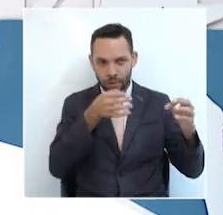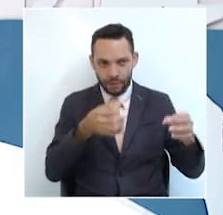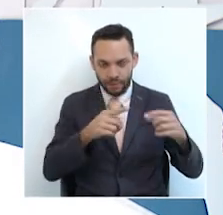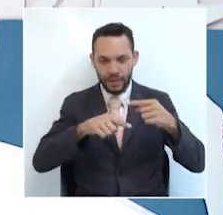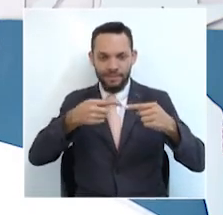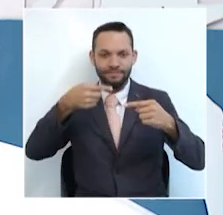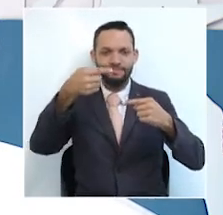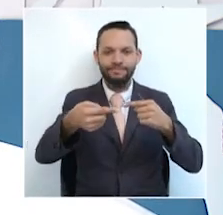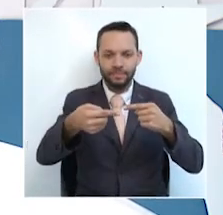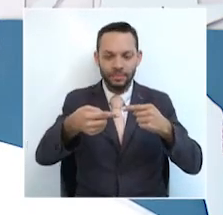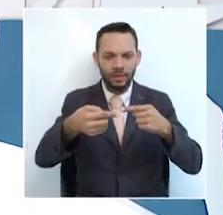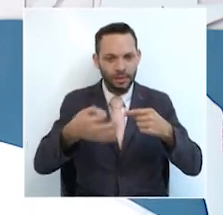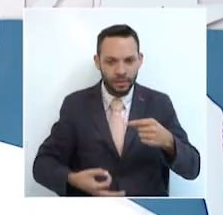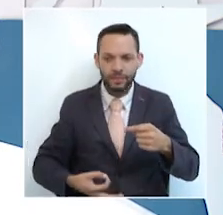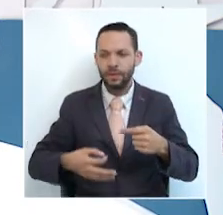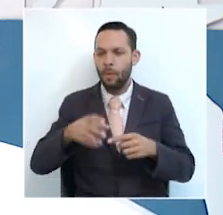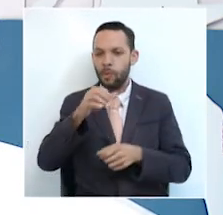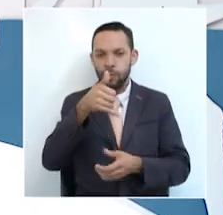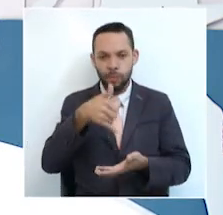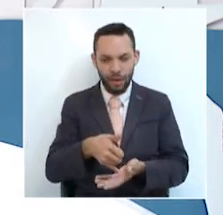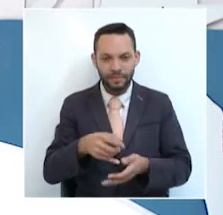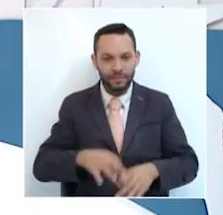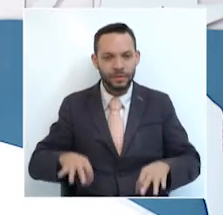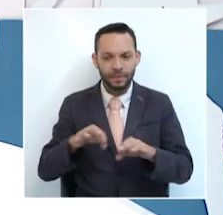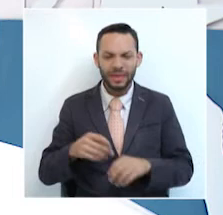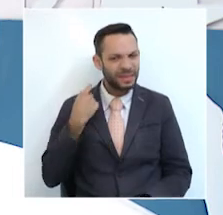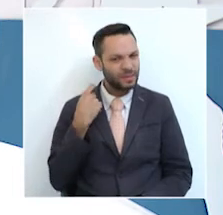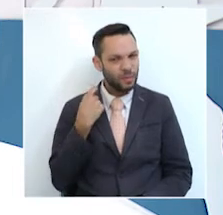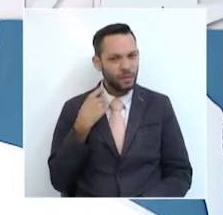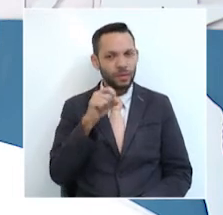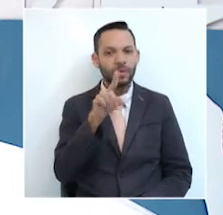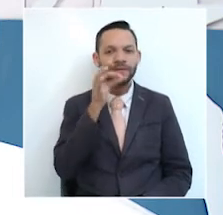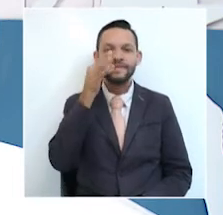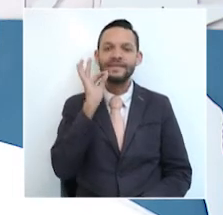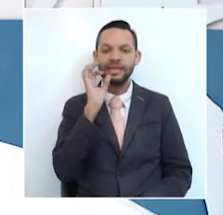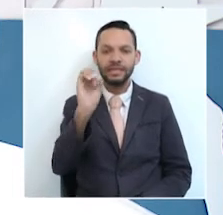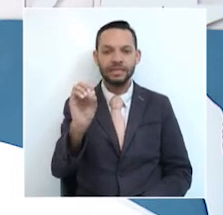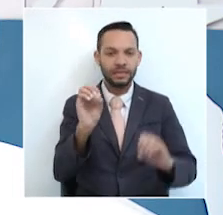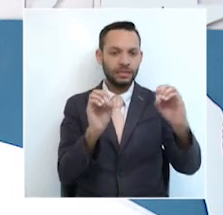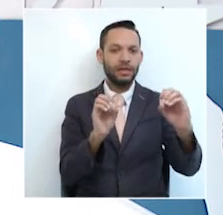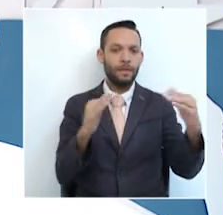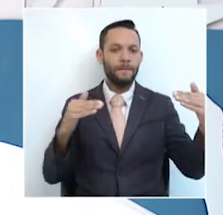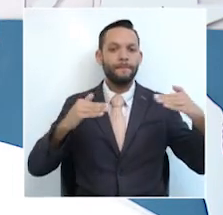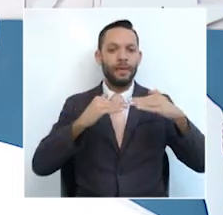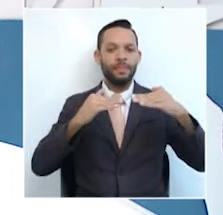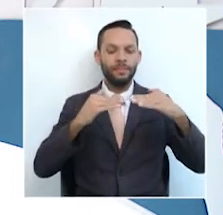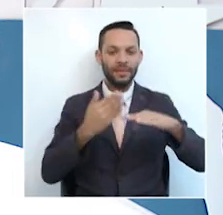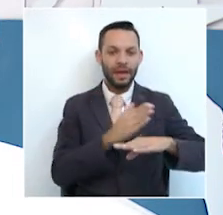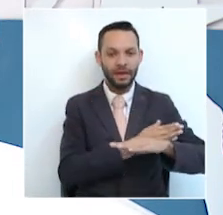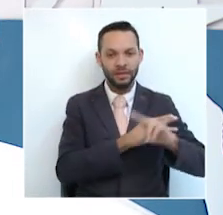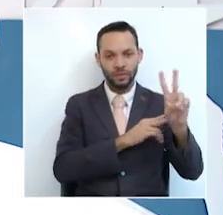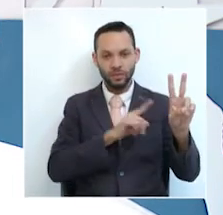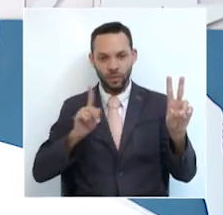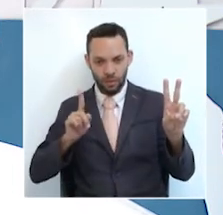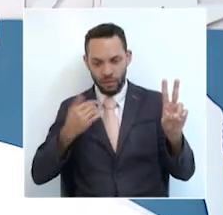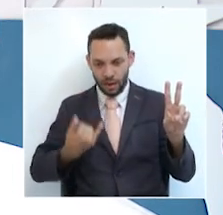cuartos de final de la Copa Águila. También en el Once Caldas, hace una media hora aproximadamente, terminó 5 goles con el American El Pascual, había ganado 2 por 1 Manizales